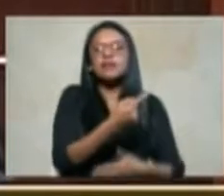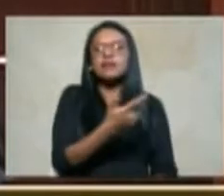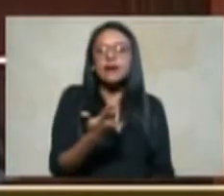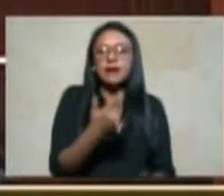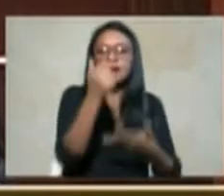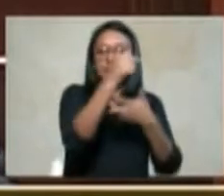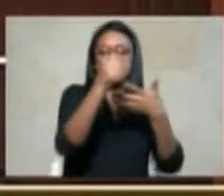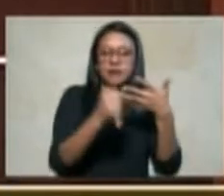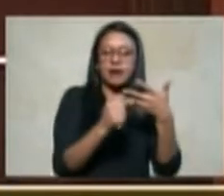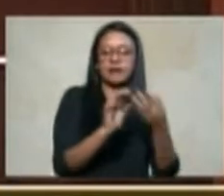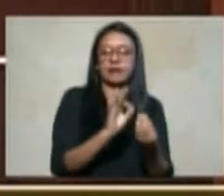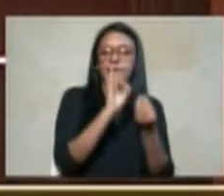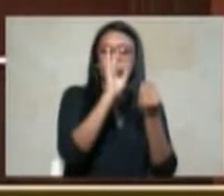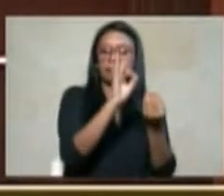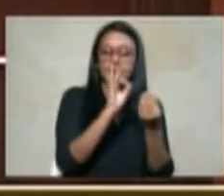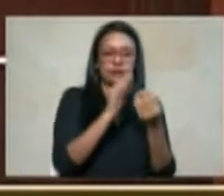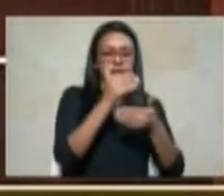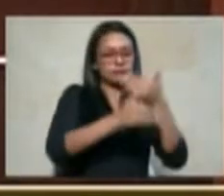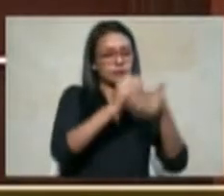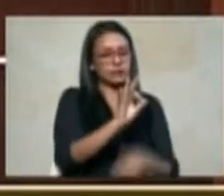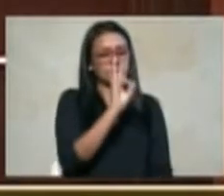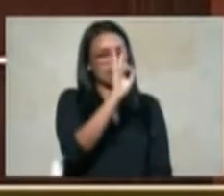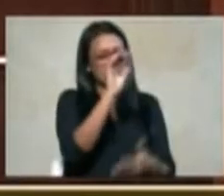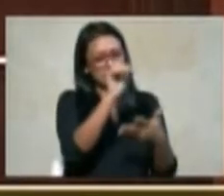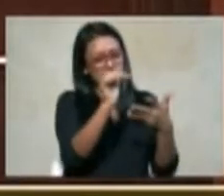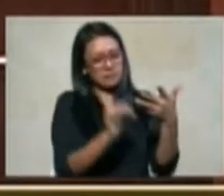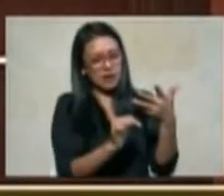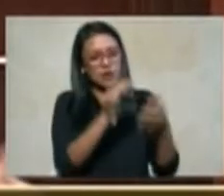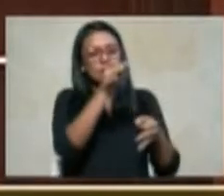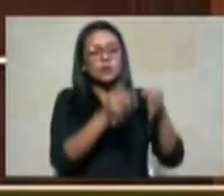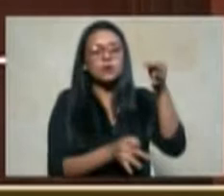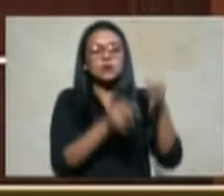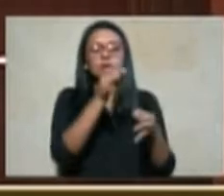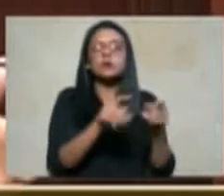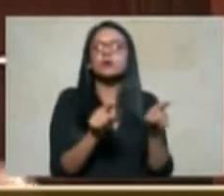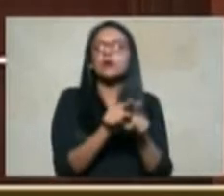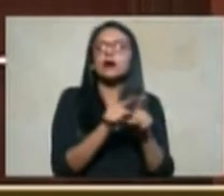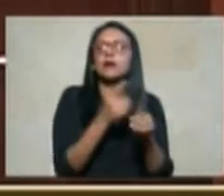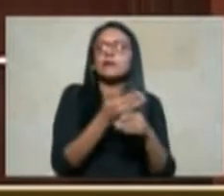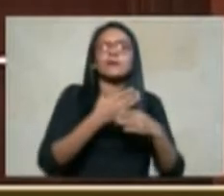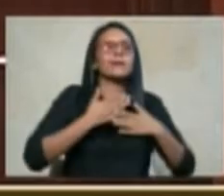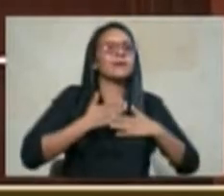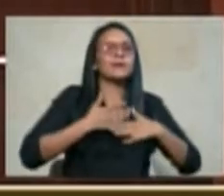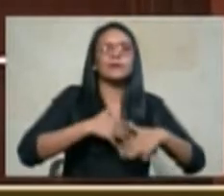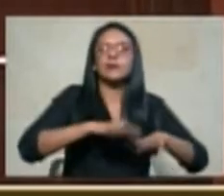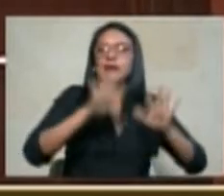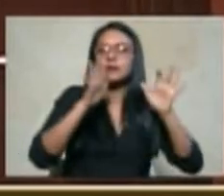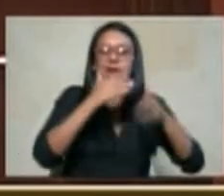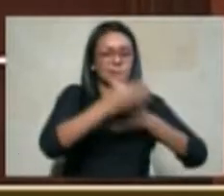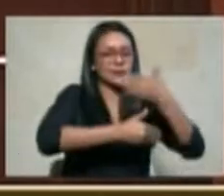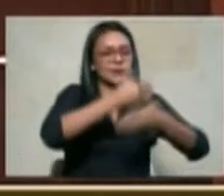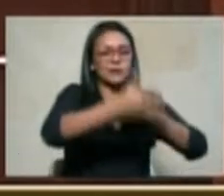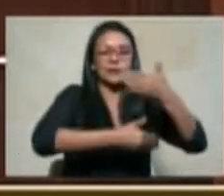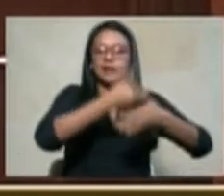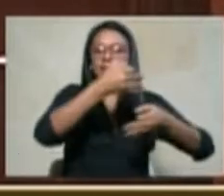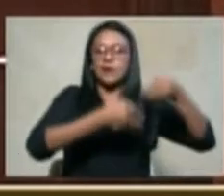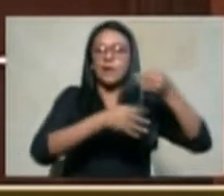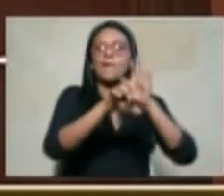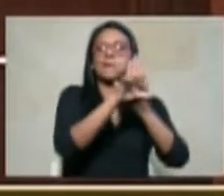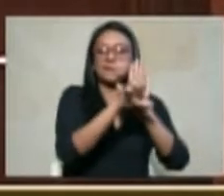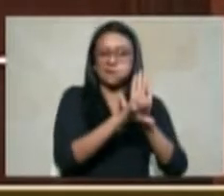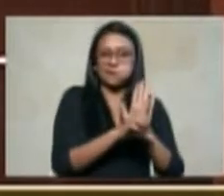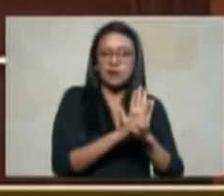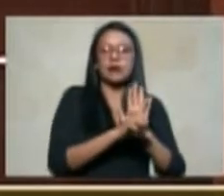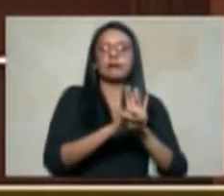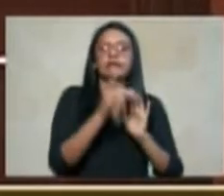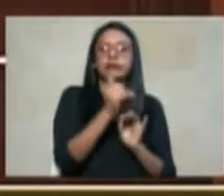procedimiento judicial como ocurre en cualquier otra jurisdicción notificación de carácter personal que se hace con plena y total